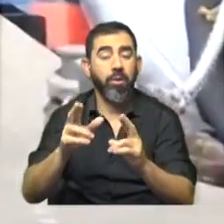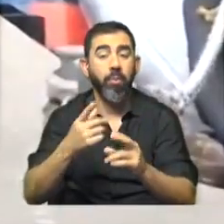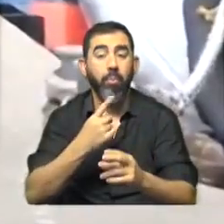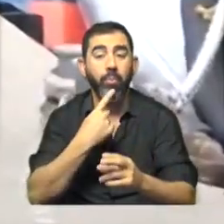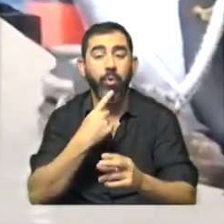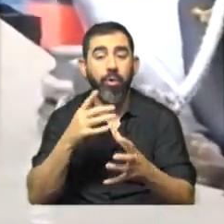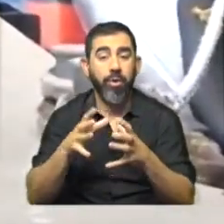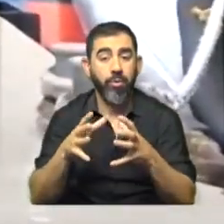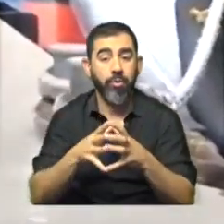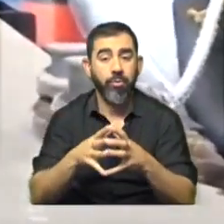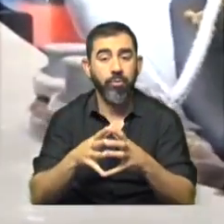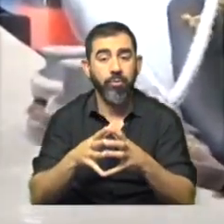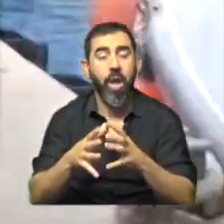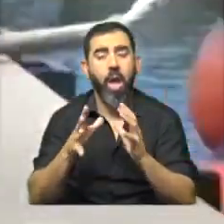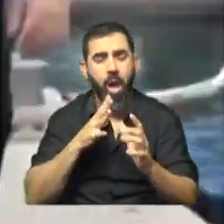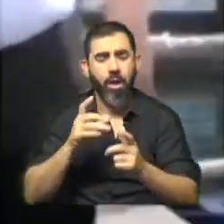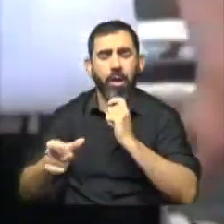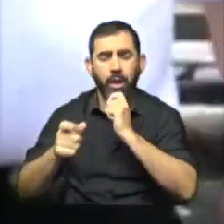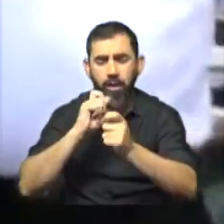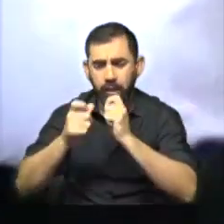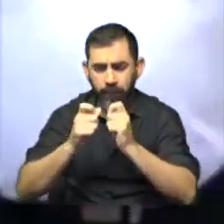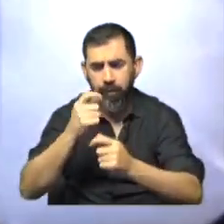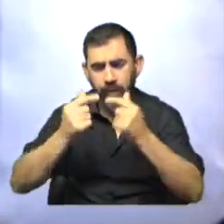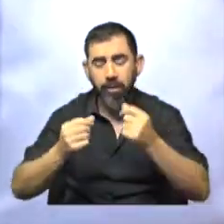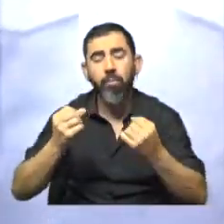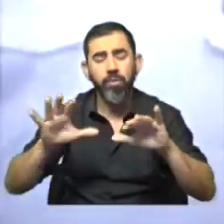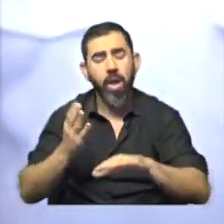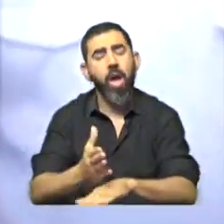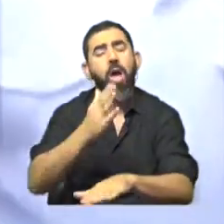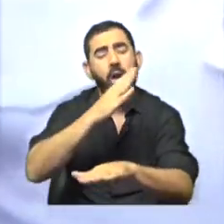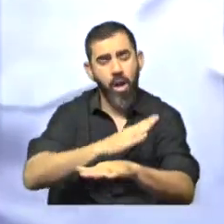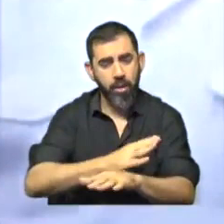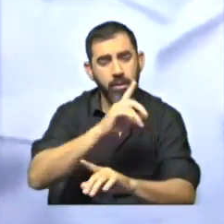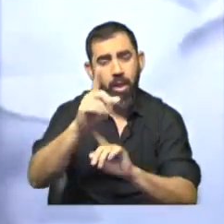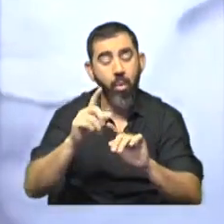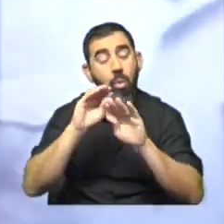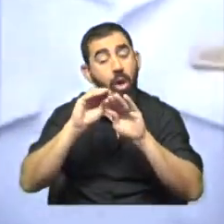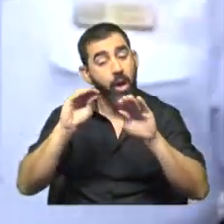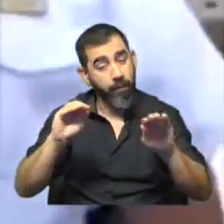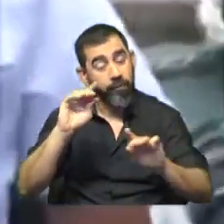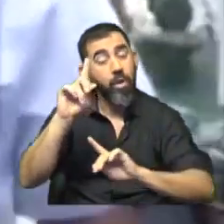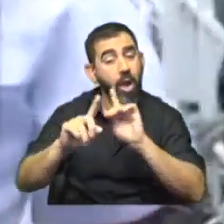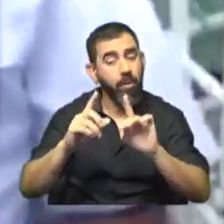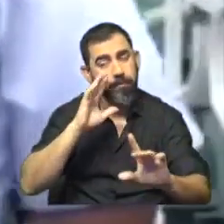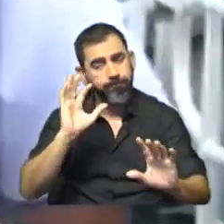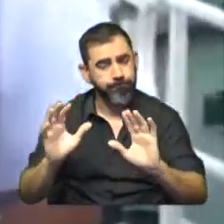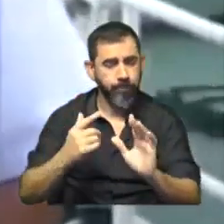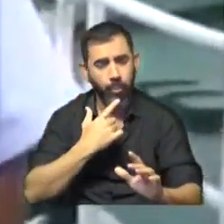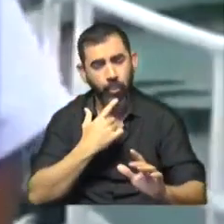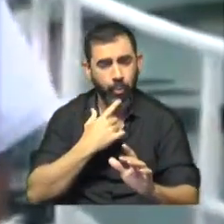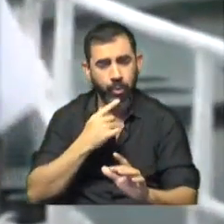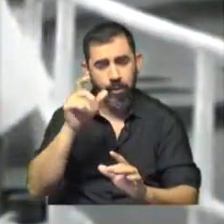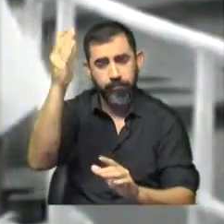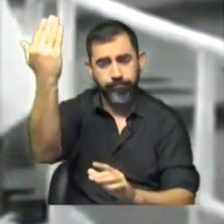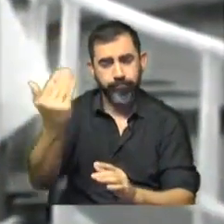política. Hubo muchas notas de prensa porque ya había habido algunas alertas, algunas luces amarillas vinculadas al